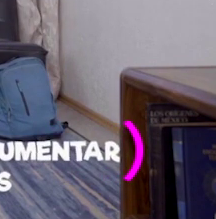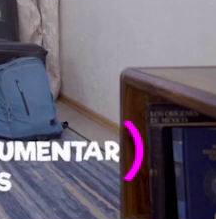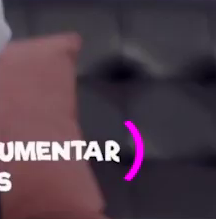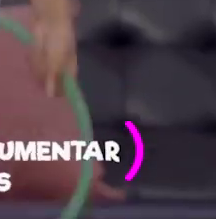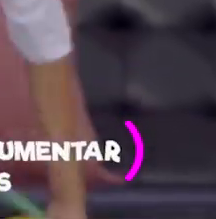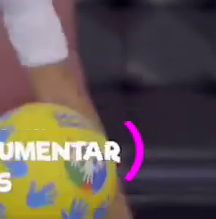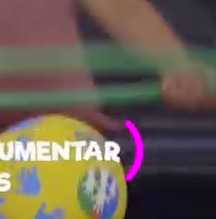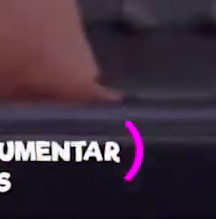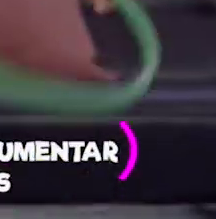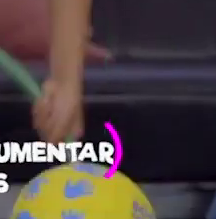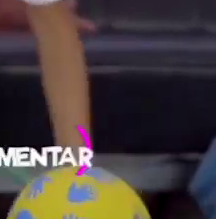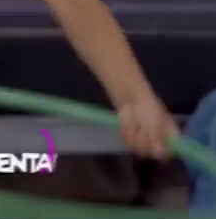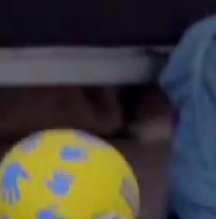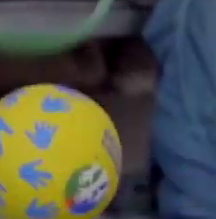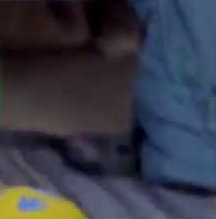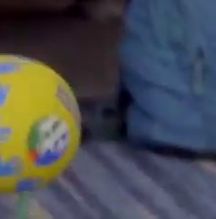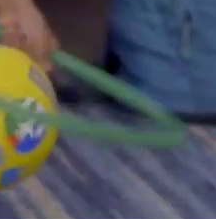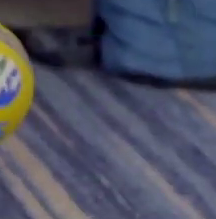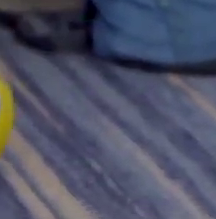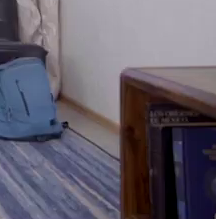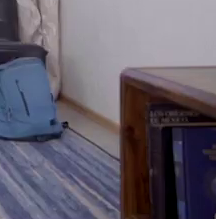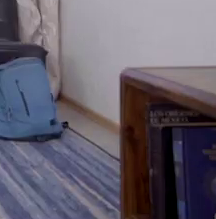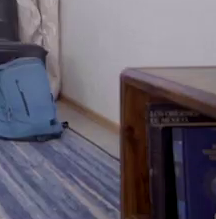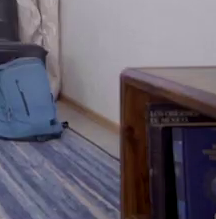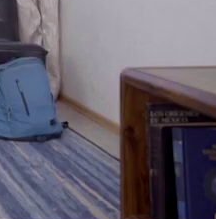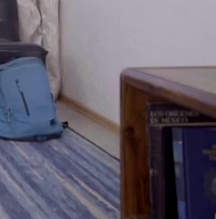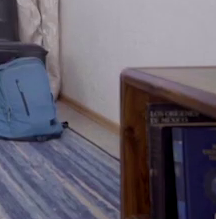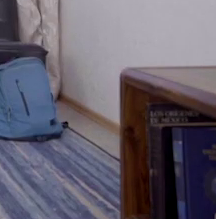¡No hay nada!